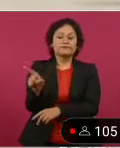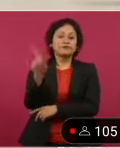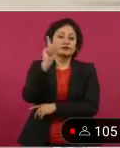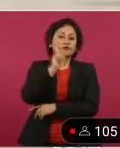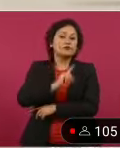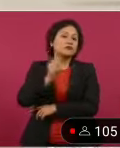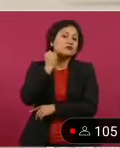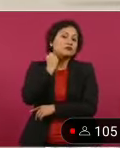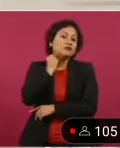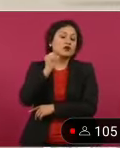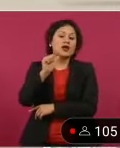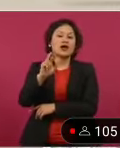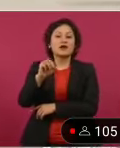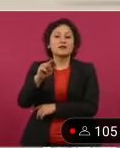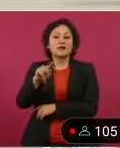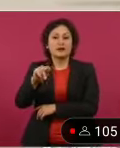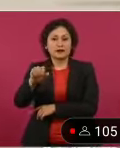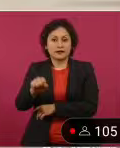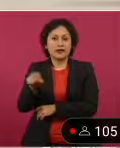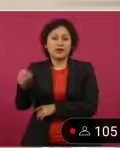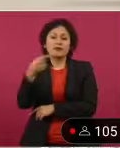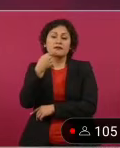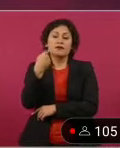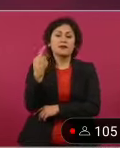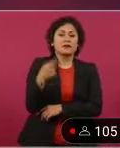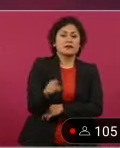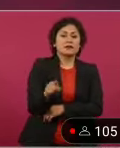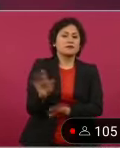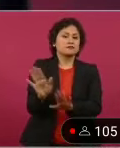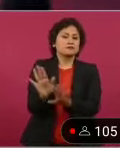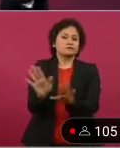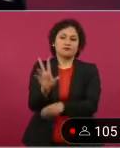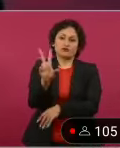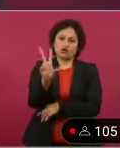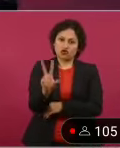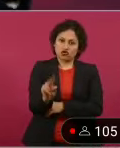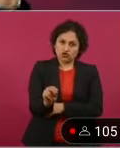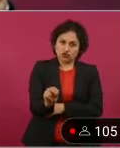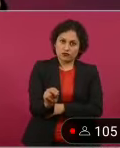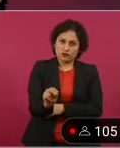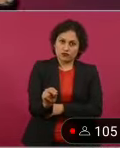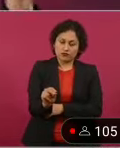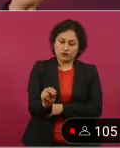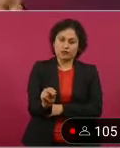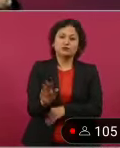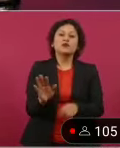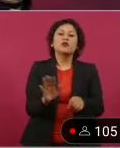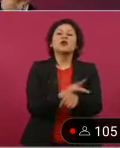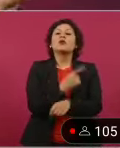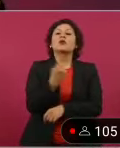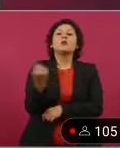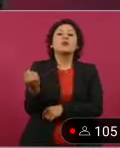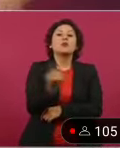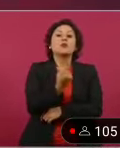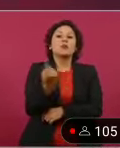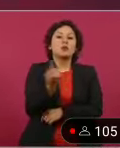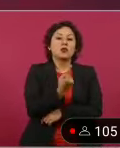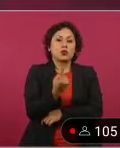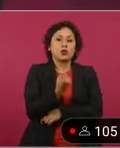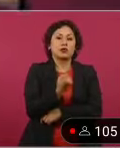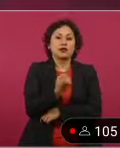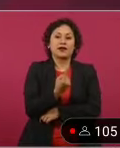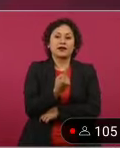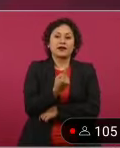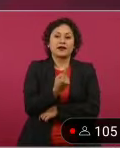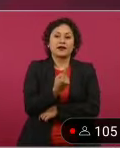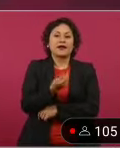no presentara ninguna denuncia, porque va a convertir en mártir si ya